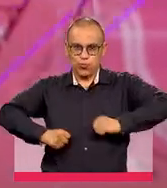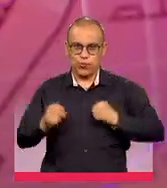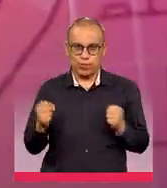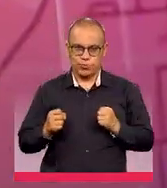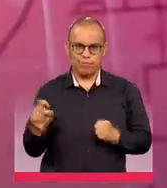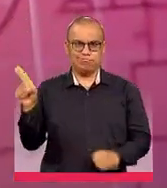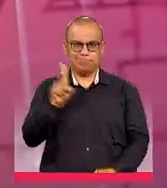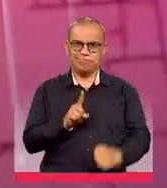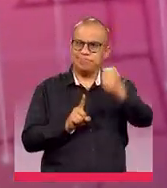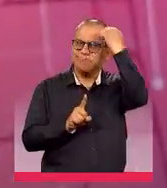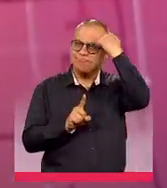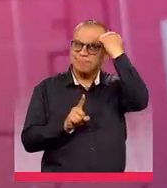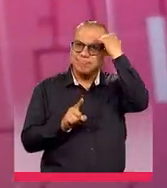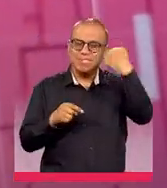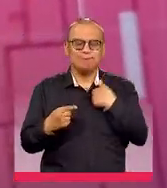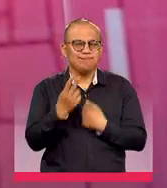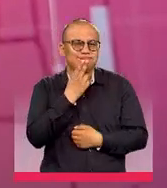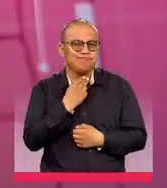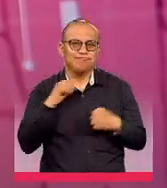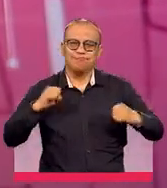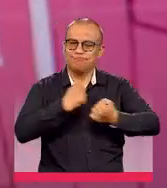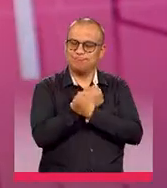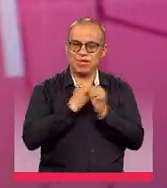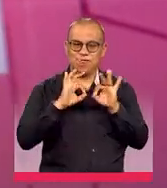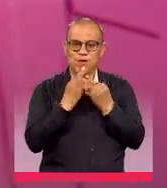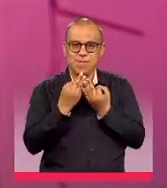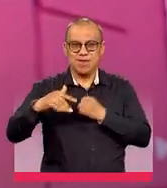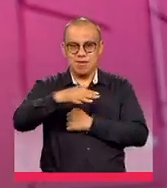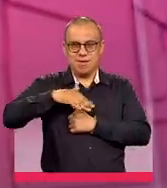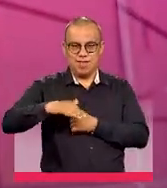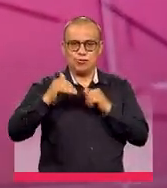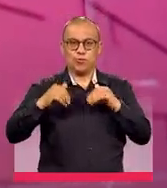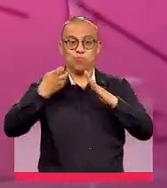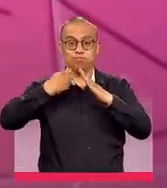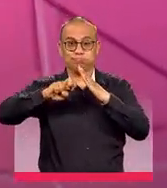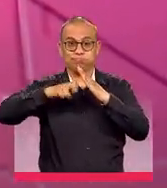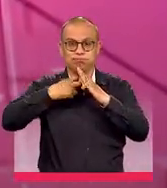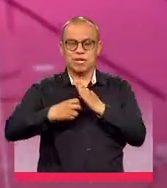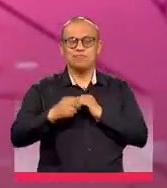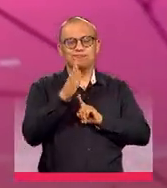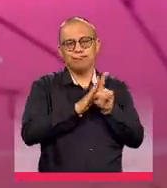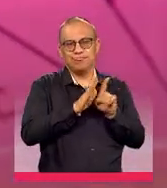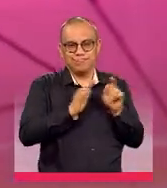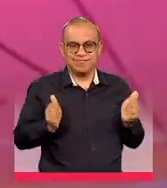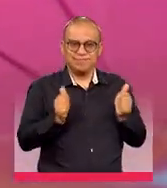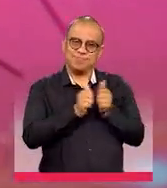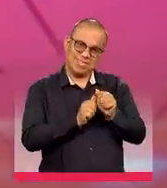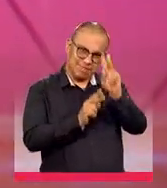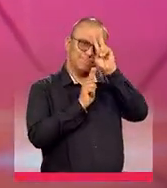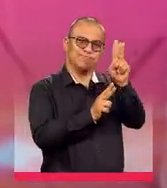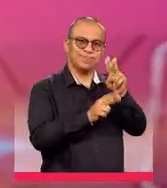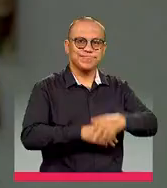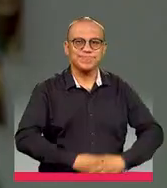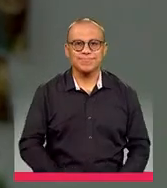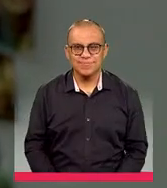Es uno de los docentes más queridos por las familias del Jardín Infantil que lo han acogido con cariño y respeto.